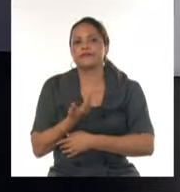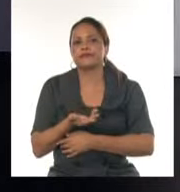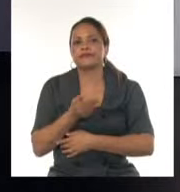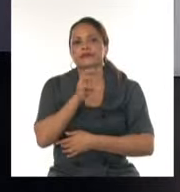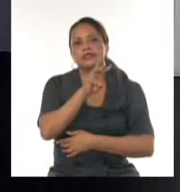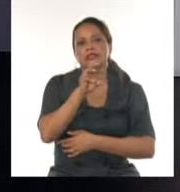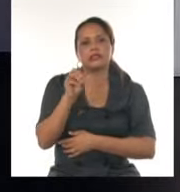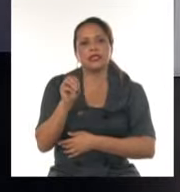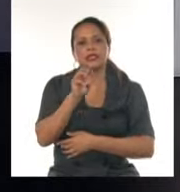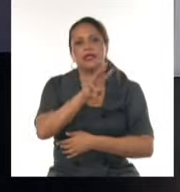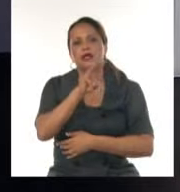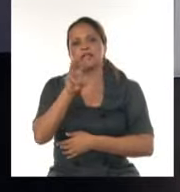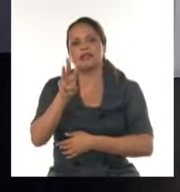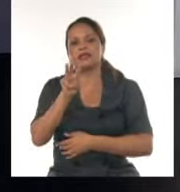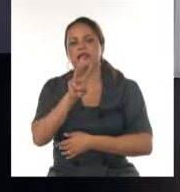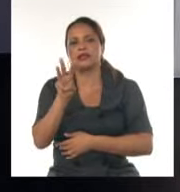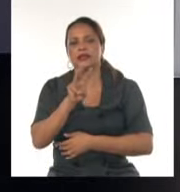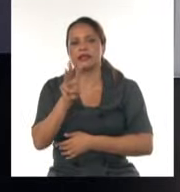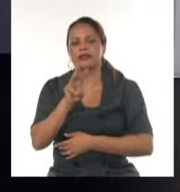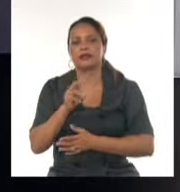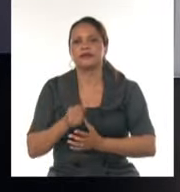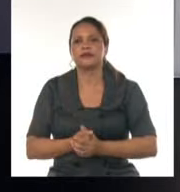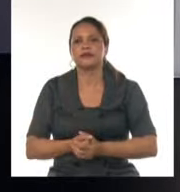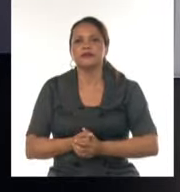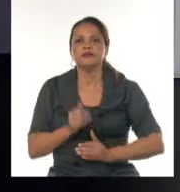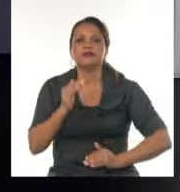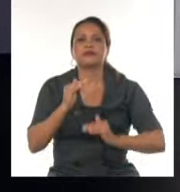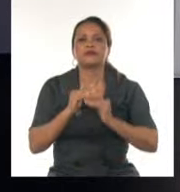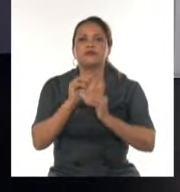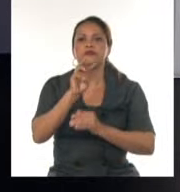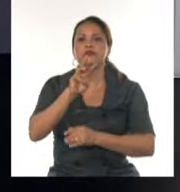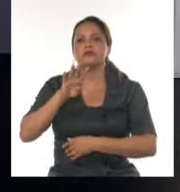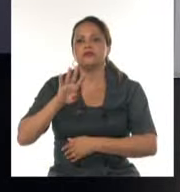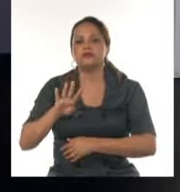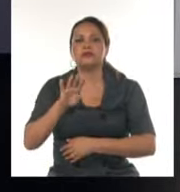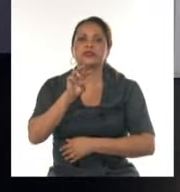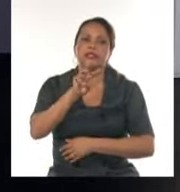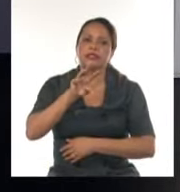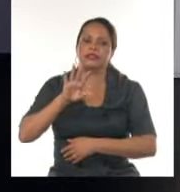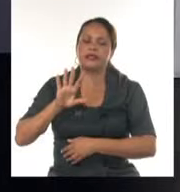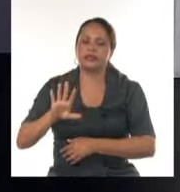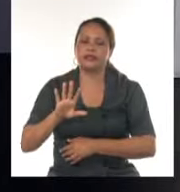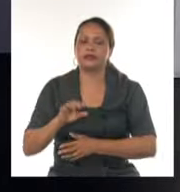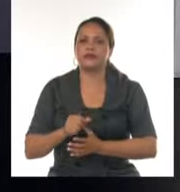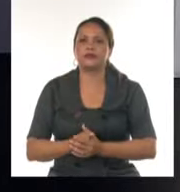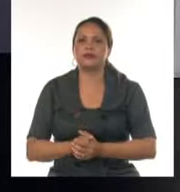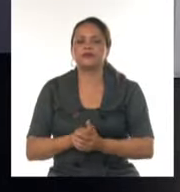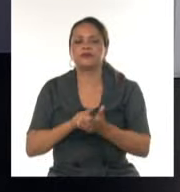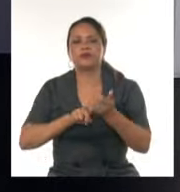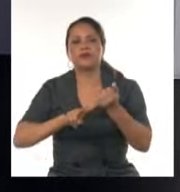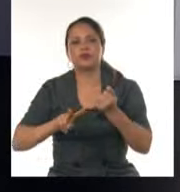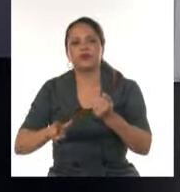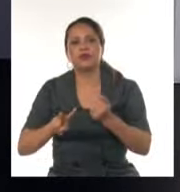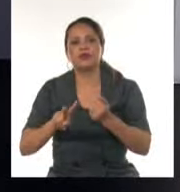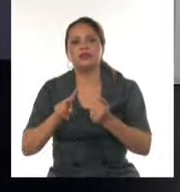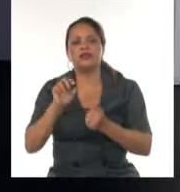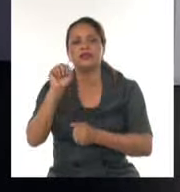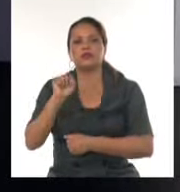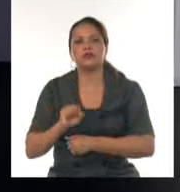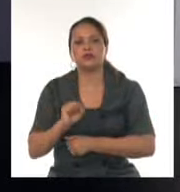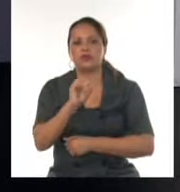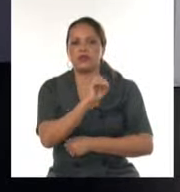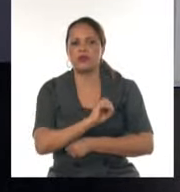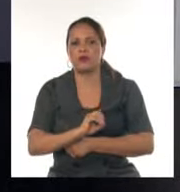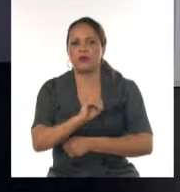30 y hasta 33 grados Celsius puede llegar a 34 y 35 grados Celsius en las provincias del sur oriental.